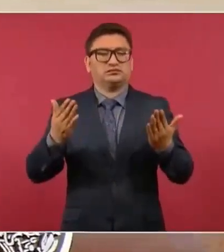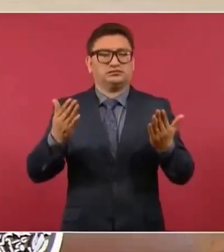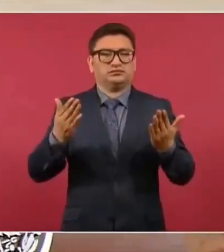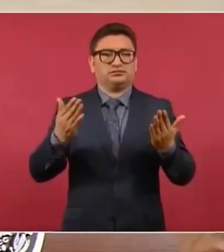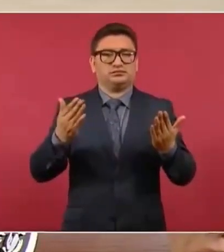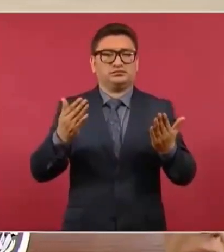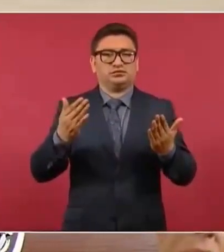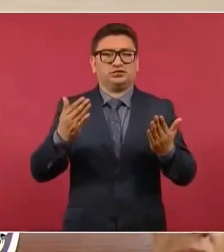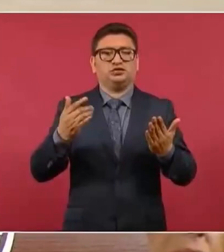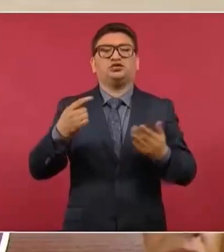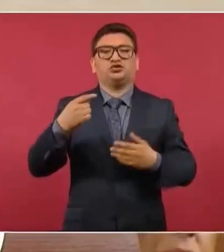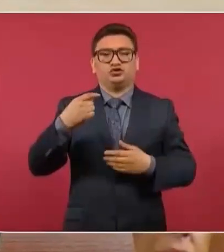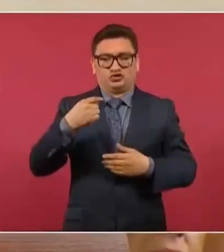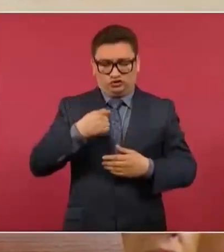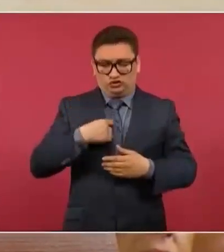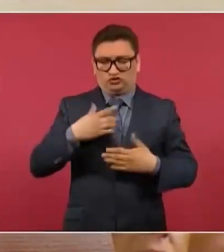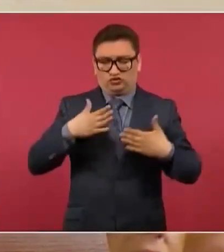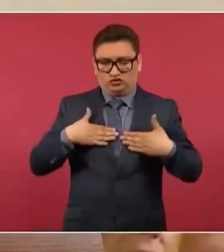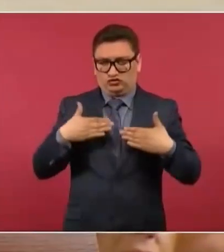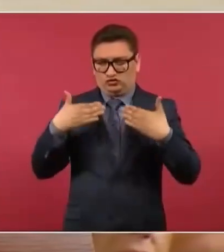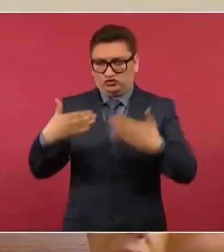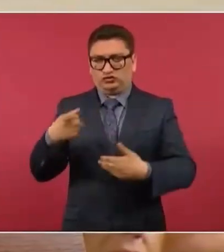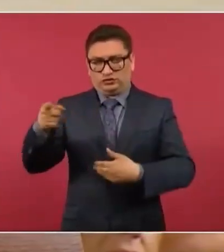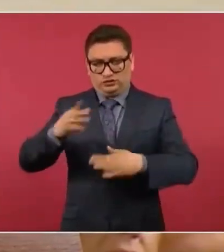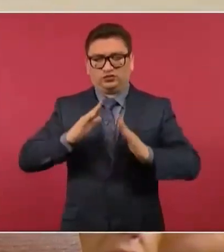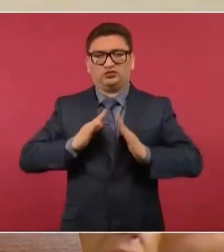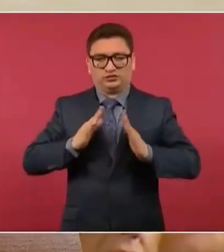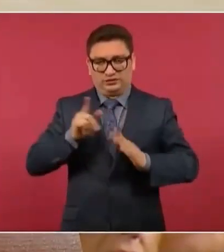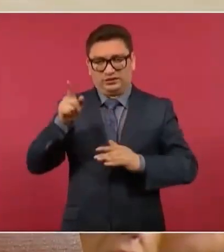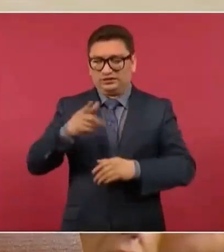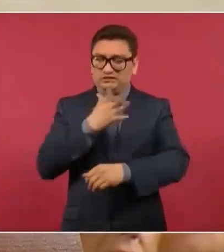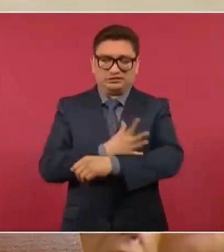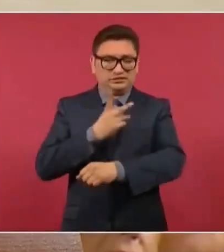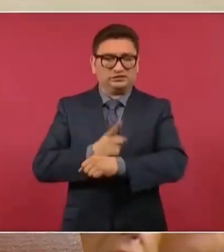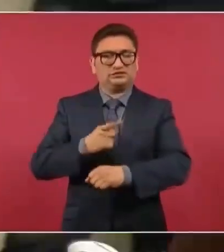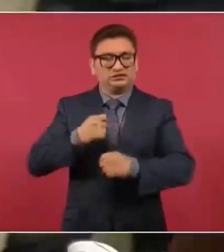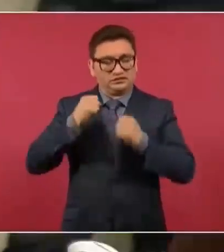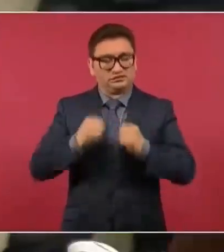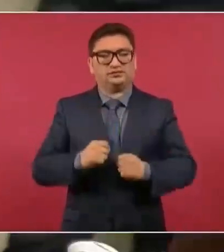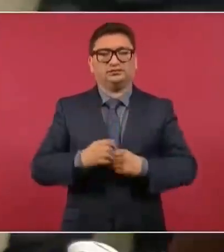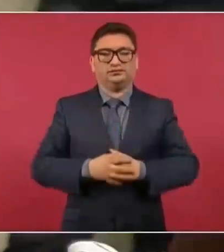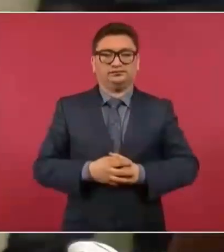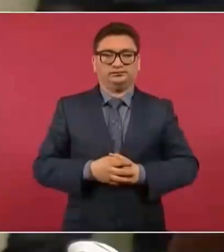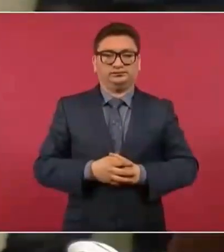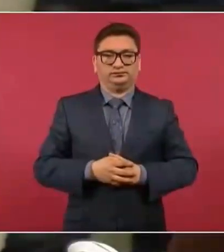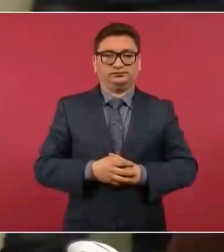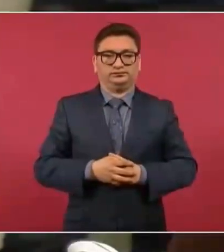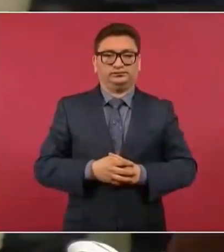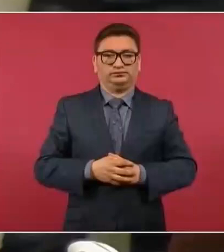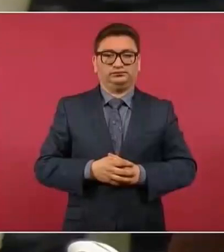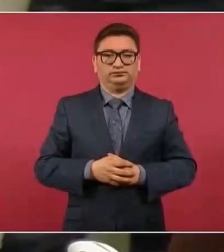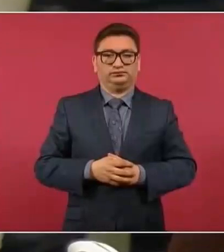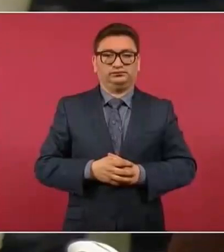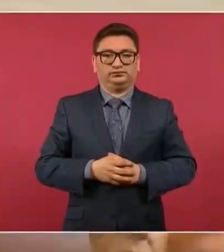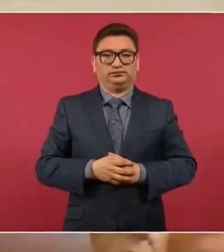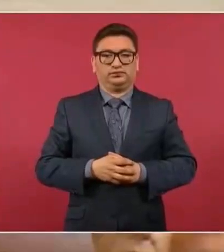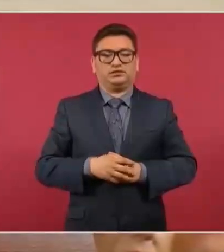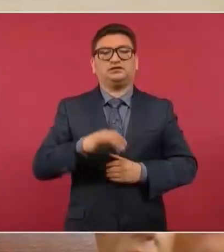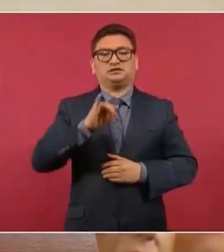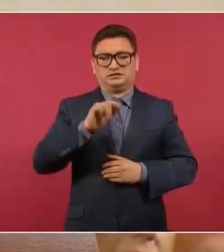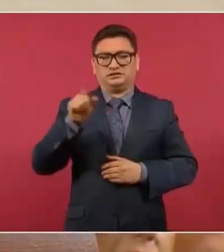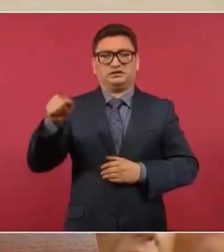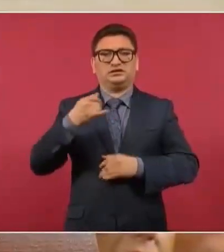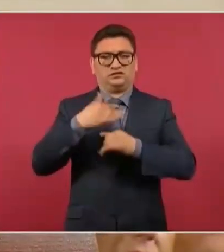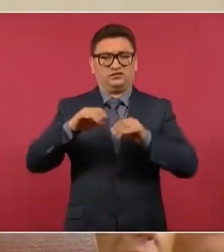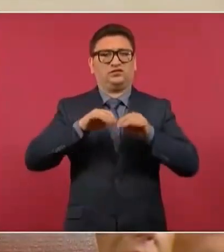este... Me inclino por la honestidad de la Secretaría de la Defensa. ¿Qué es la que informó, pues, finalmente? Sí, que es la que